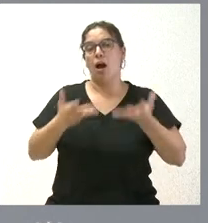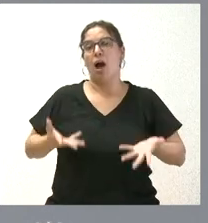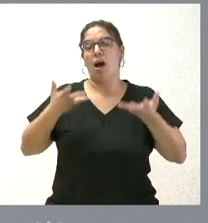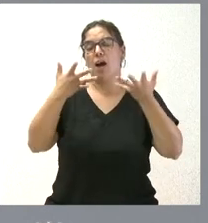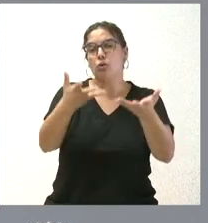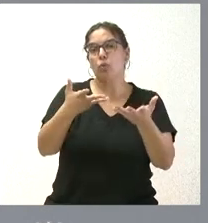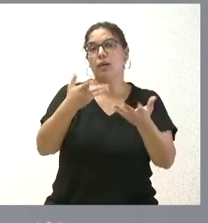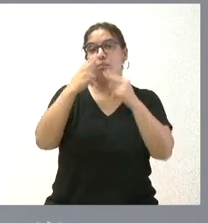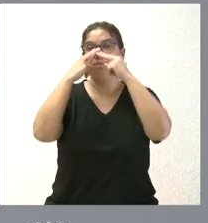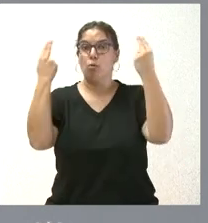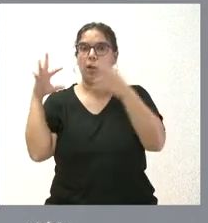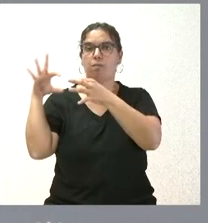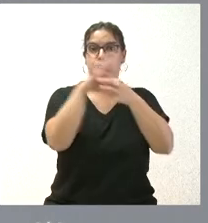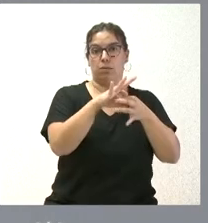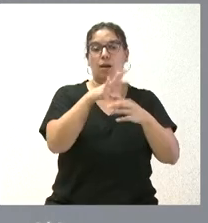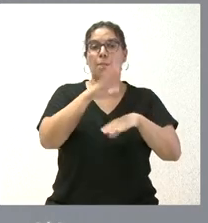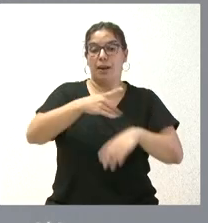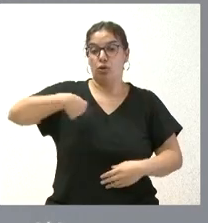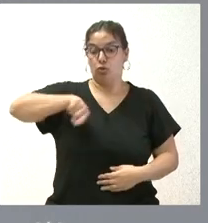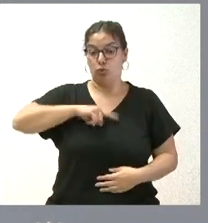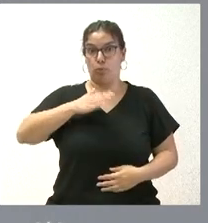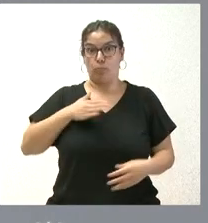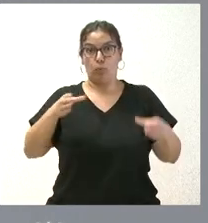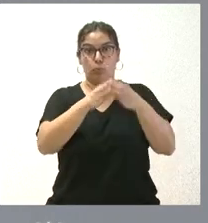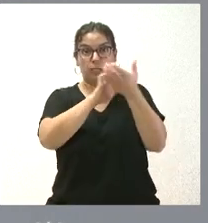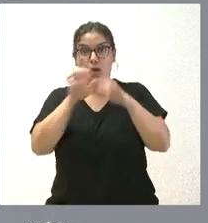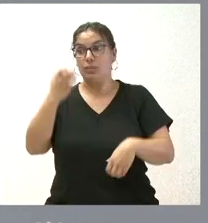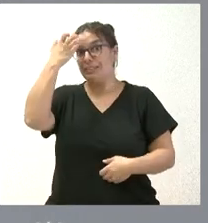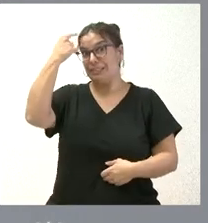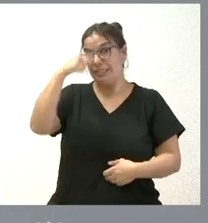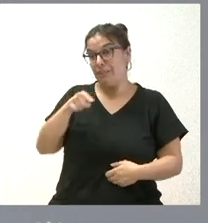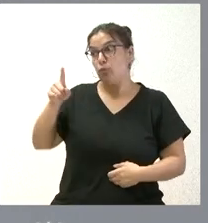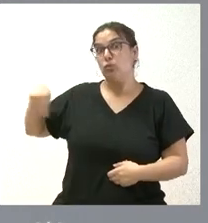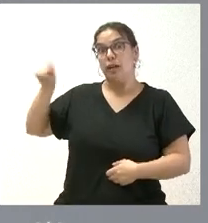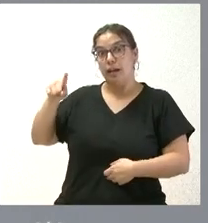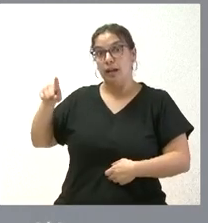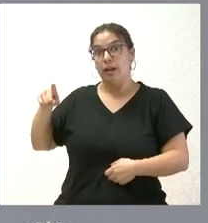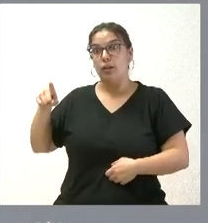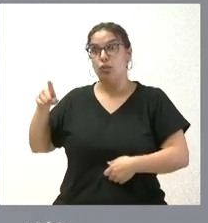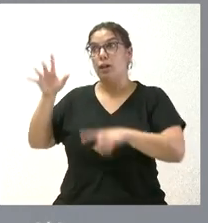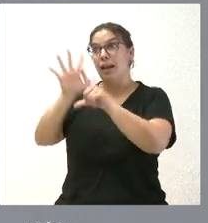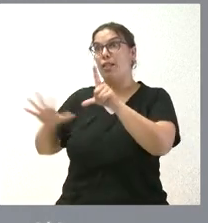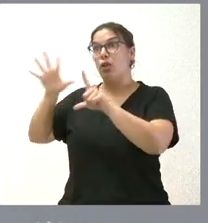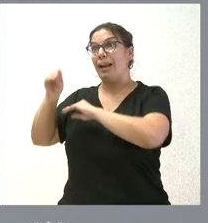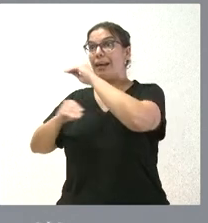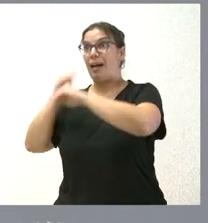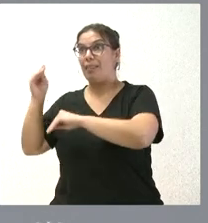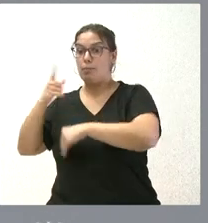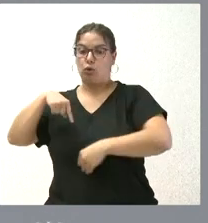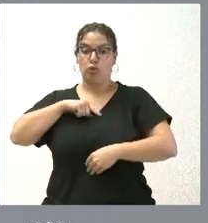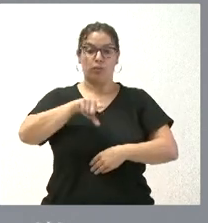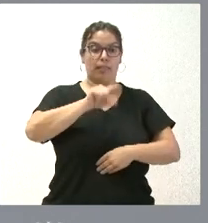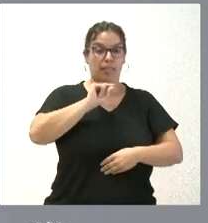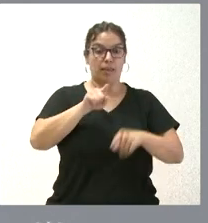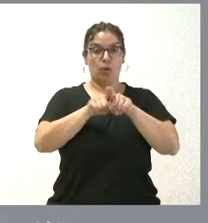que existan al efecto para que nosotros, desde la Junta de Castilla y León, sabiendo las ayudas públicas que se puedan implantar en el ámbito nacional, definir si fueran necesarias algunas